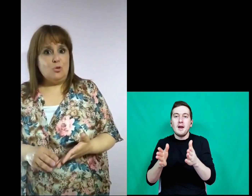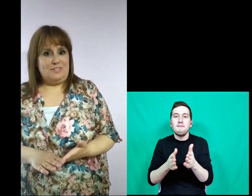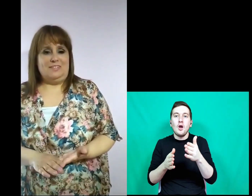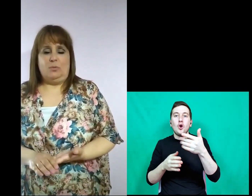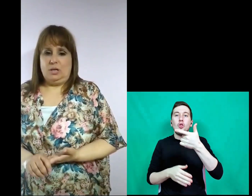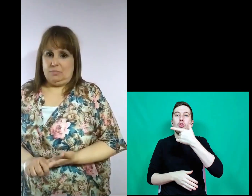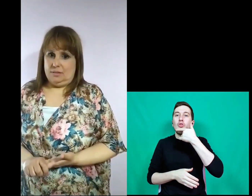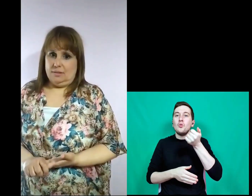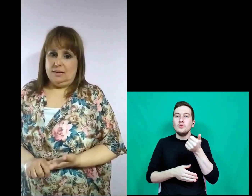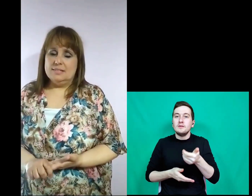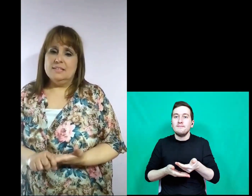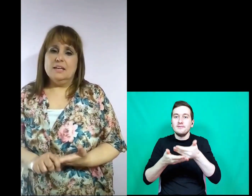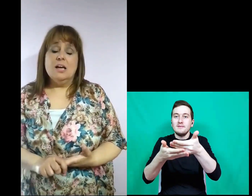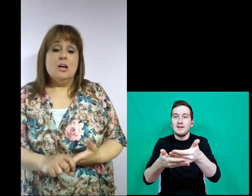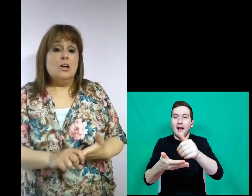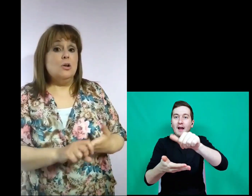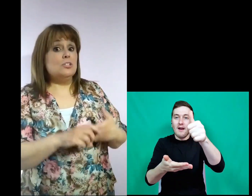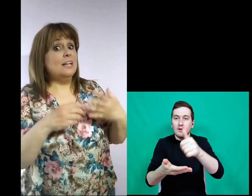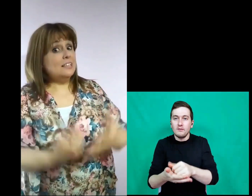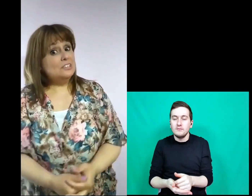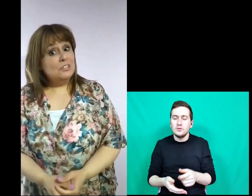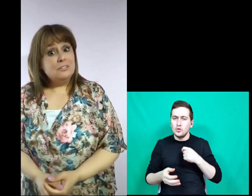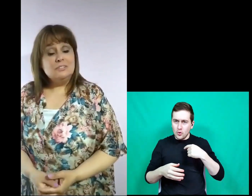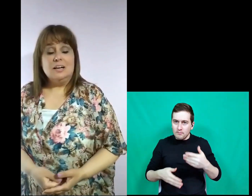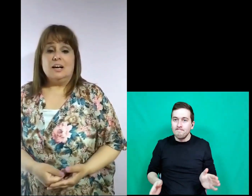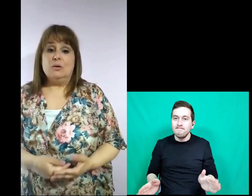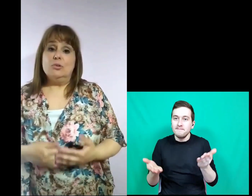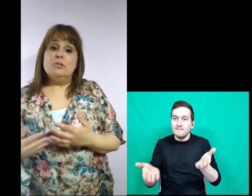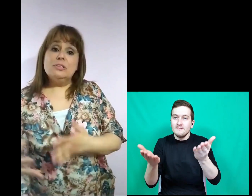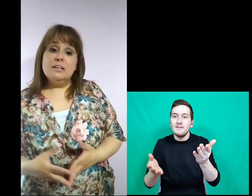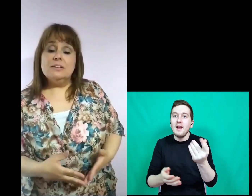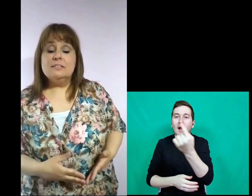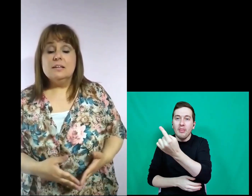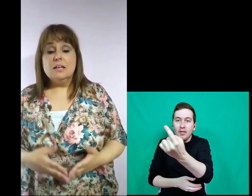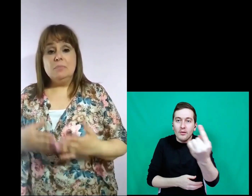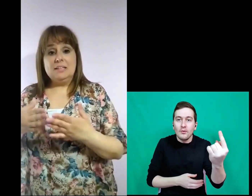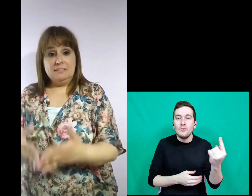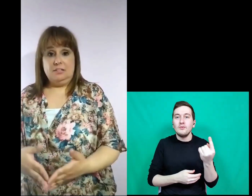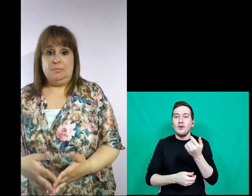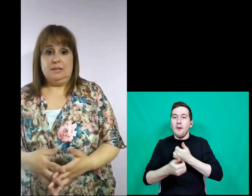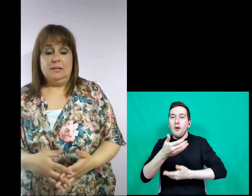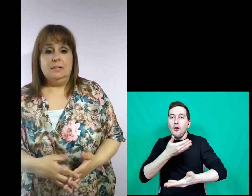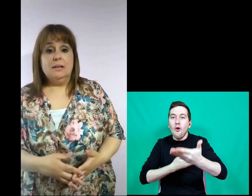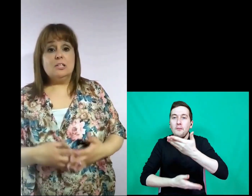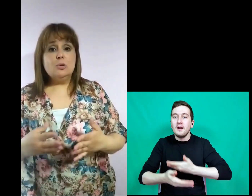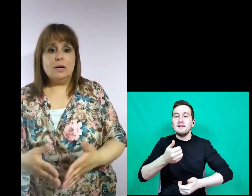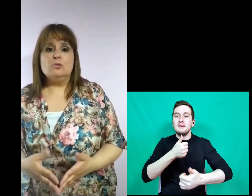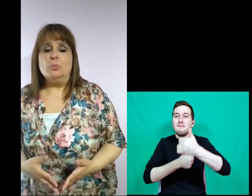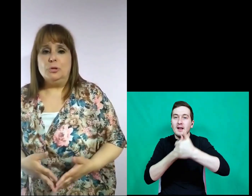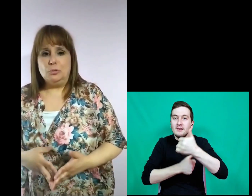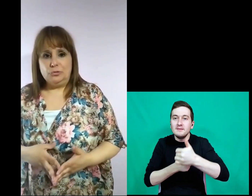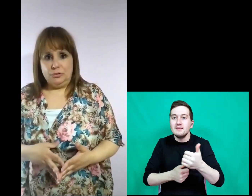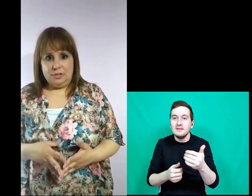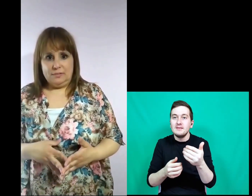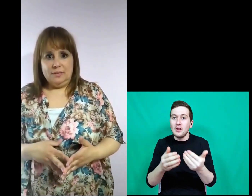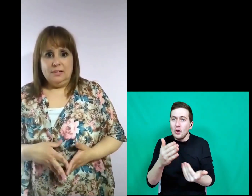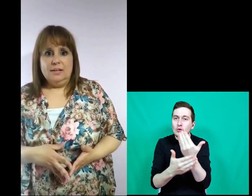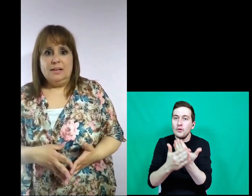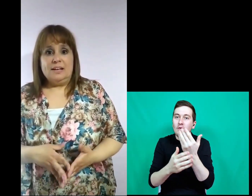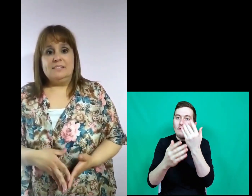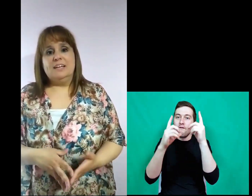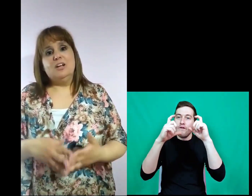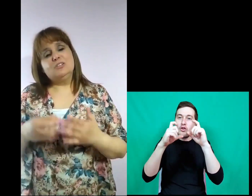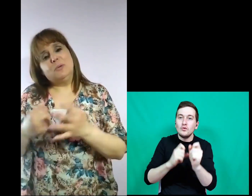premio dulce seguramente. Así que los aliento a cada uno de ustedes que participen, que suban sus producciones.